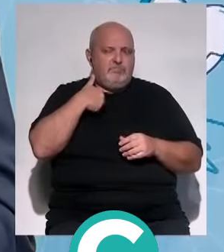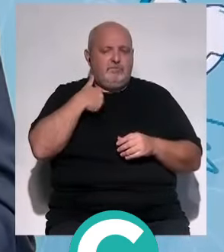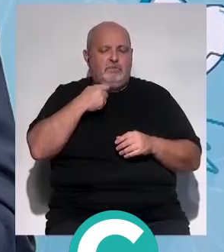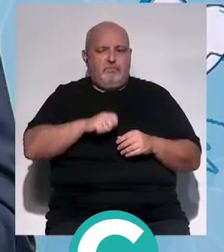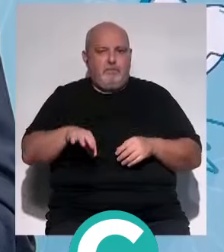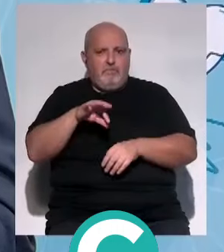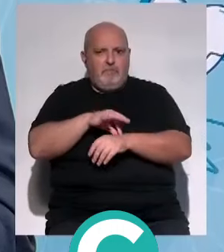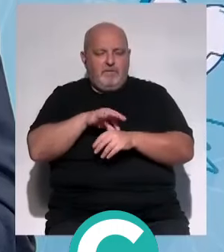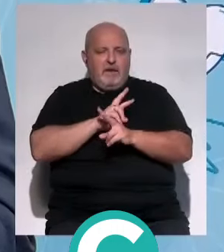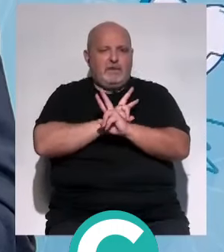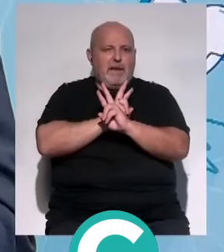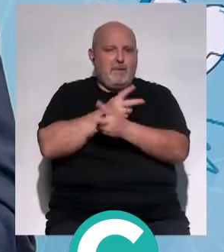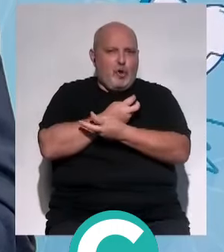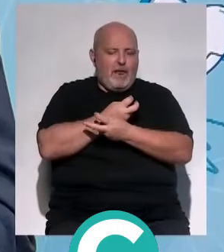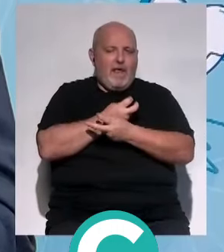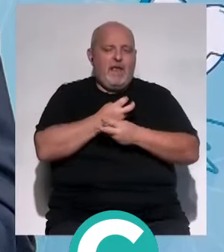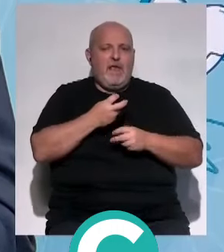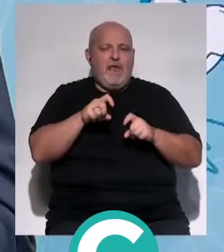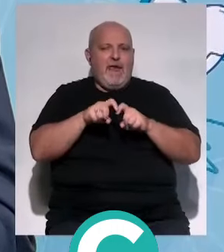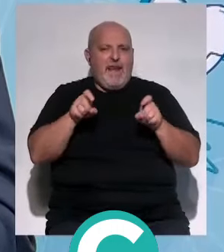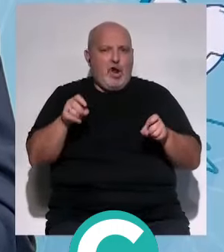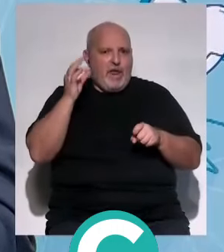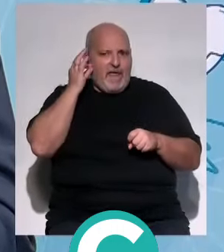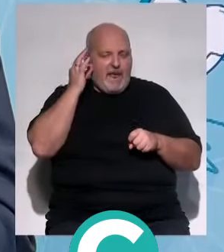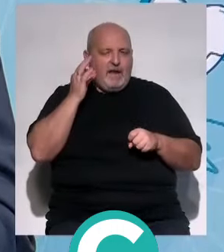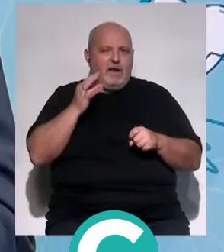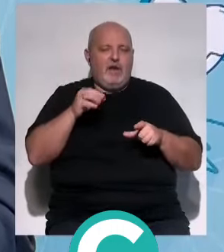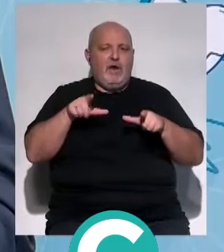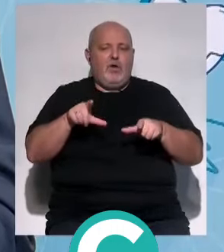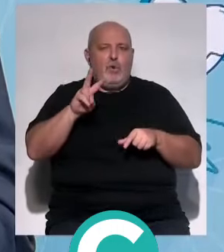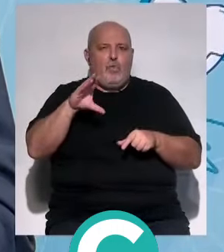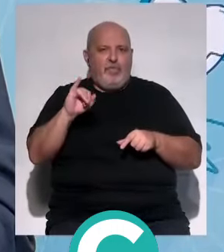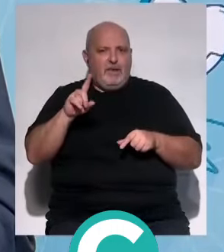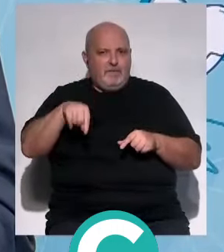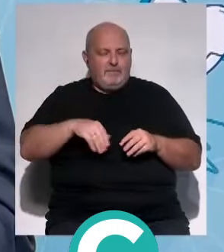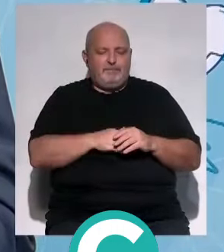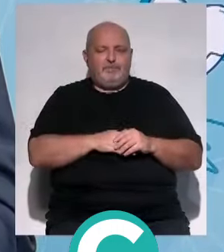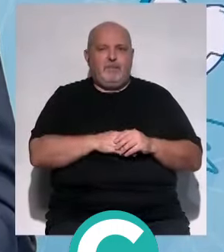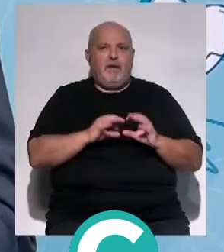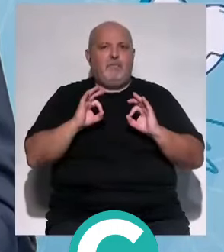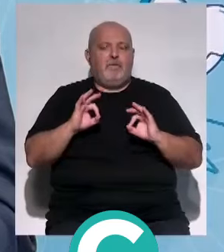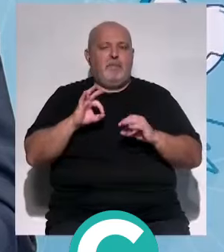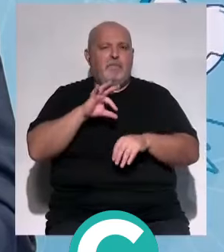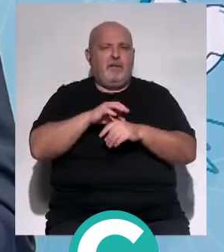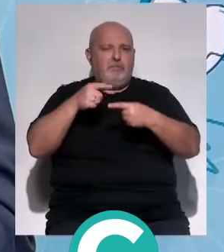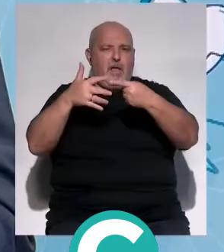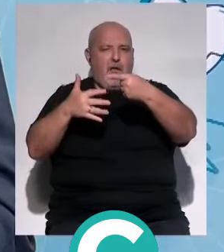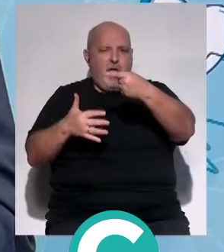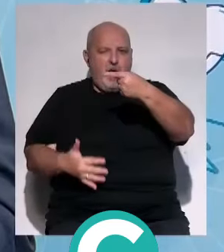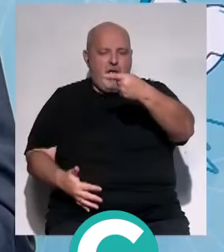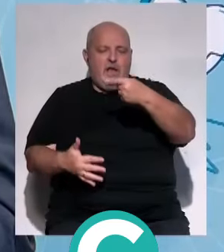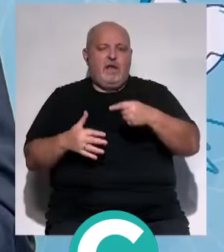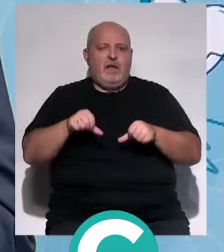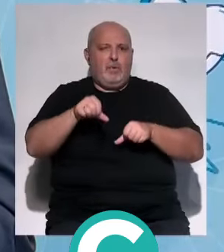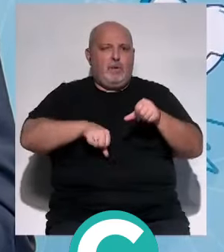pediatría, traumatología, ginecología, unidades de cuidado intensivos, especialidades médicas y especialidades